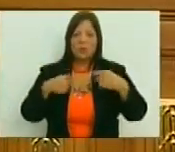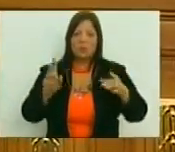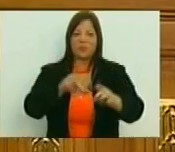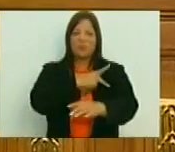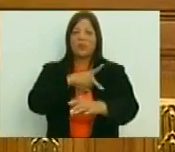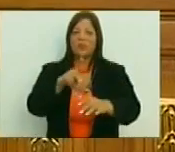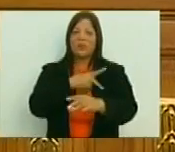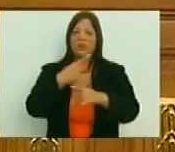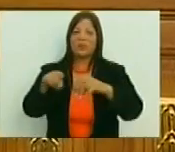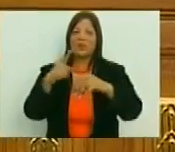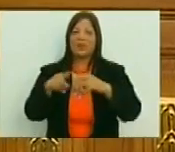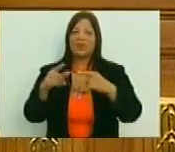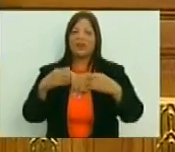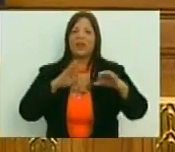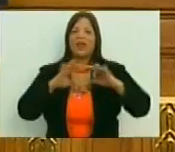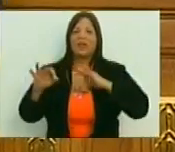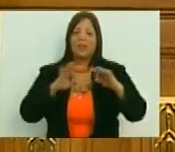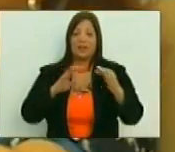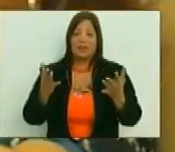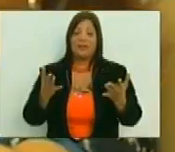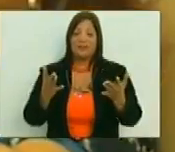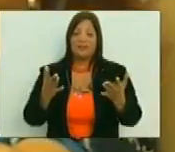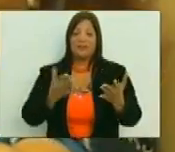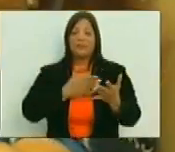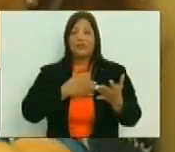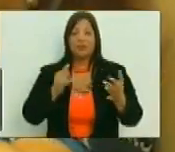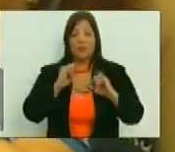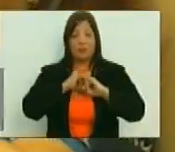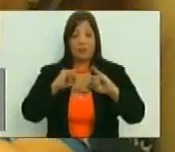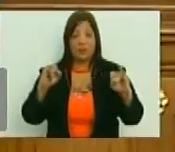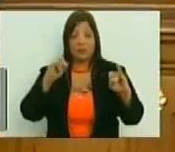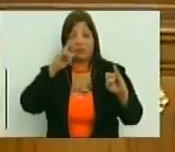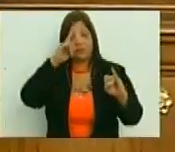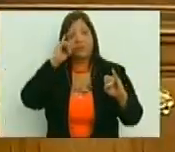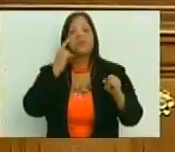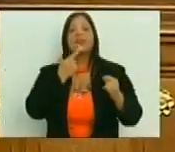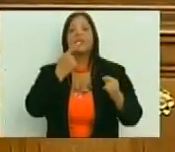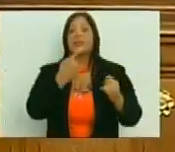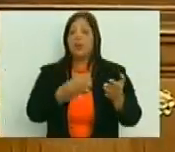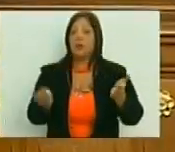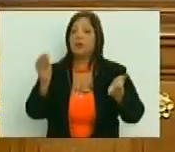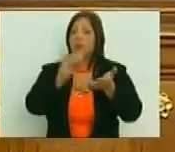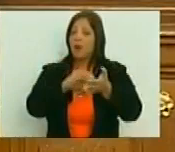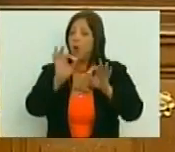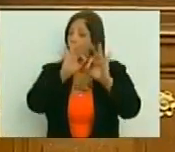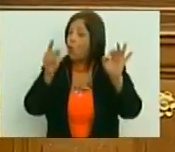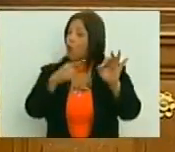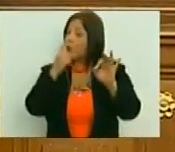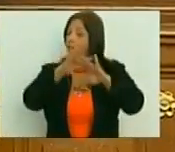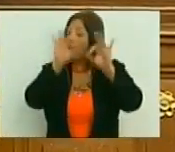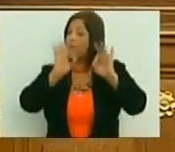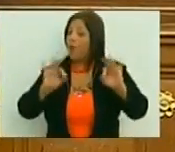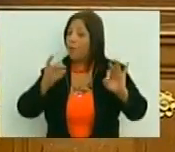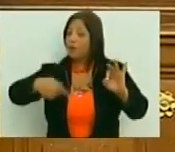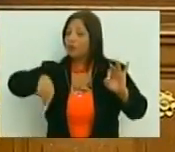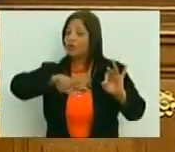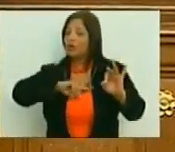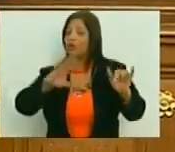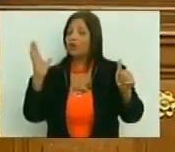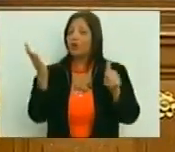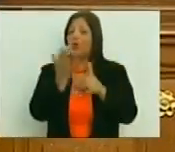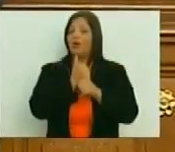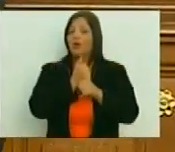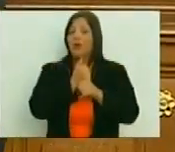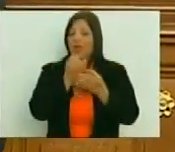poesía, a través de una puesta en escena. Yo quiero, para culminar, decirles una vez más que la única forma posible de nosotros lograr